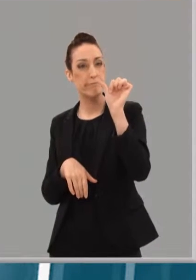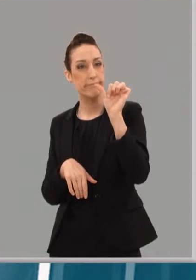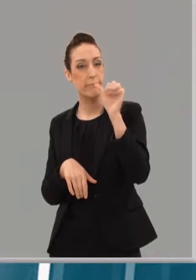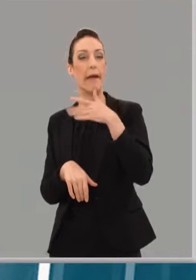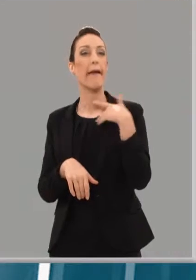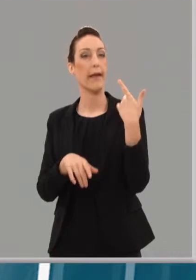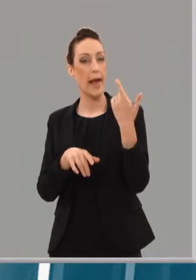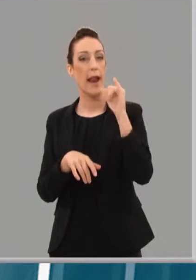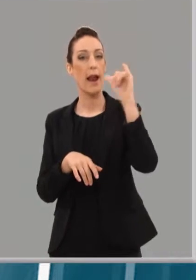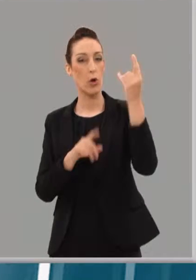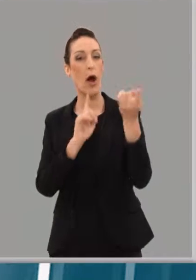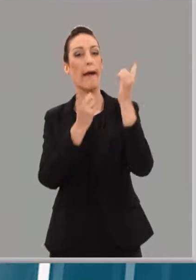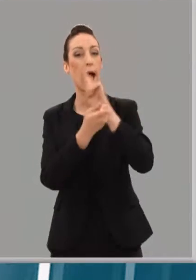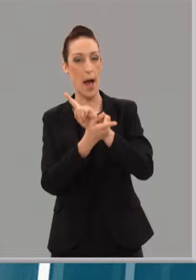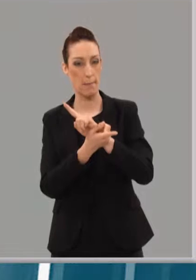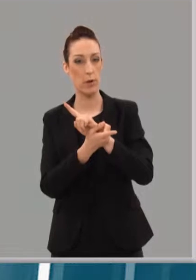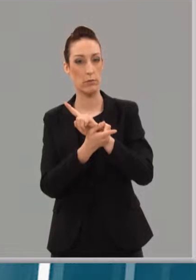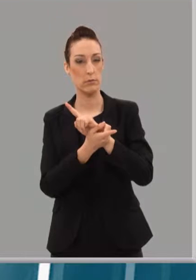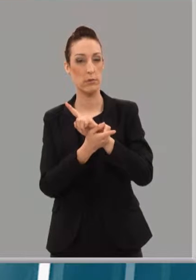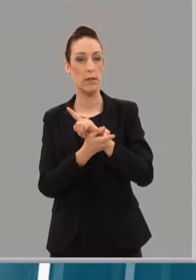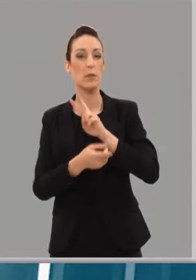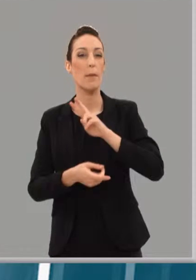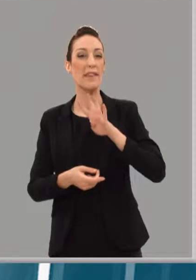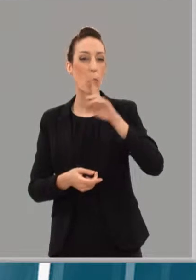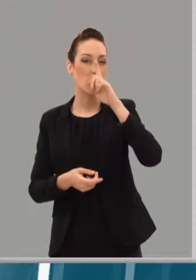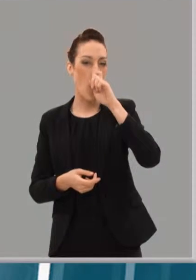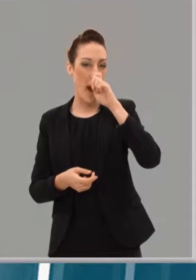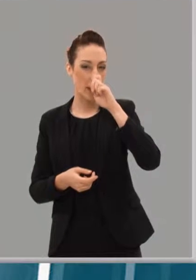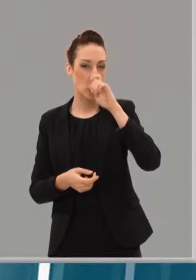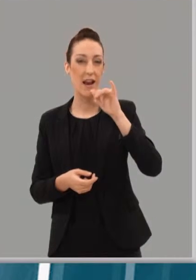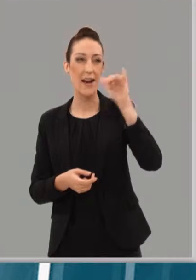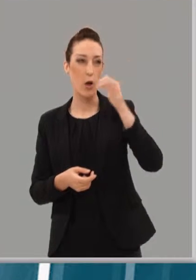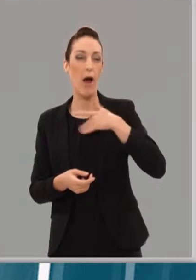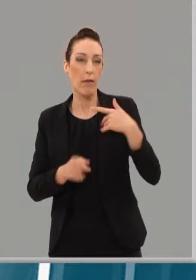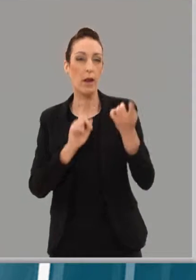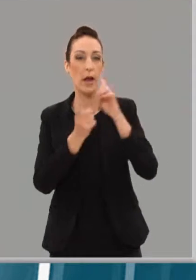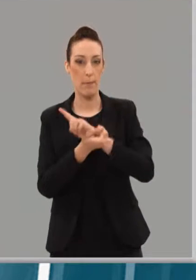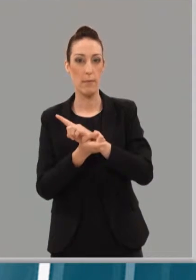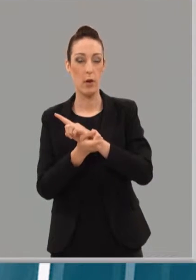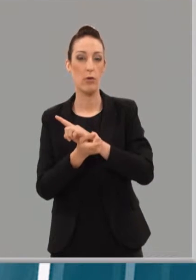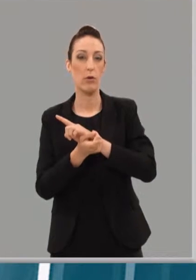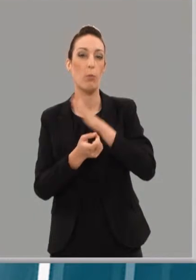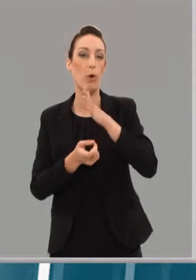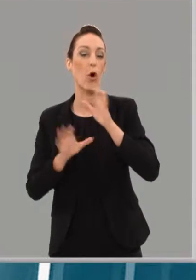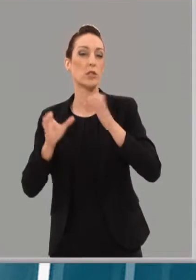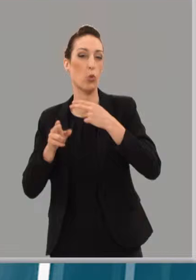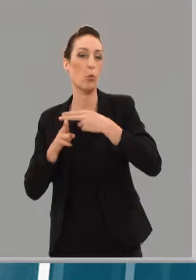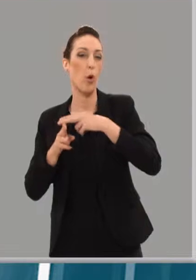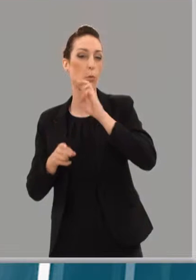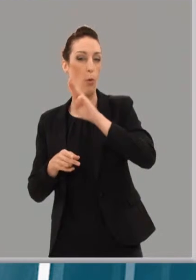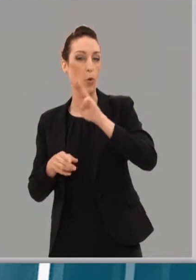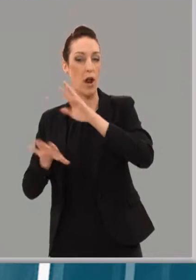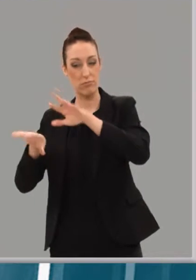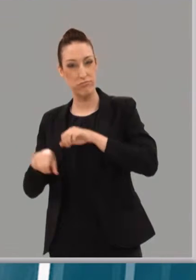cambio político. En La Rioja, después de 24 años, y en Logroño, después de 8 años de gobierno del Partido Popular, creo que hay una intensa